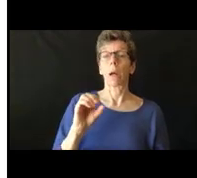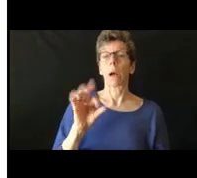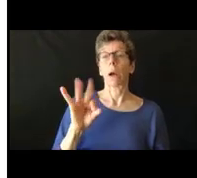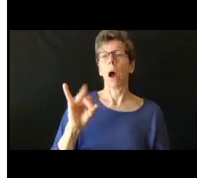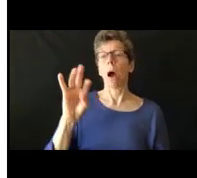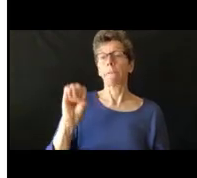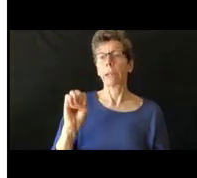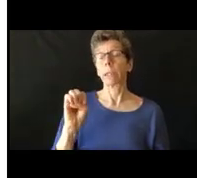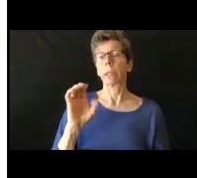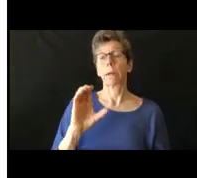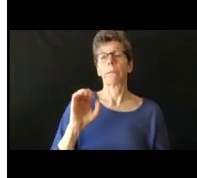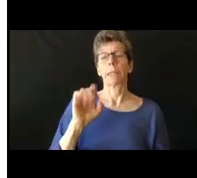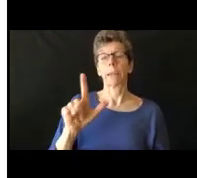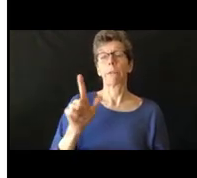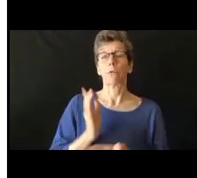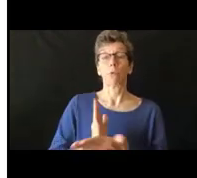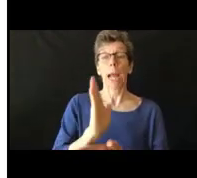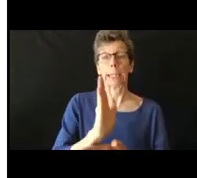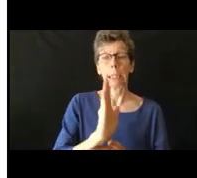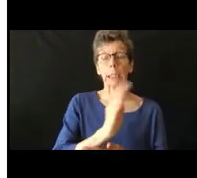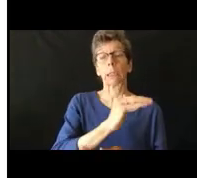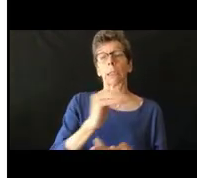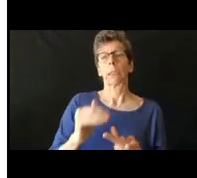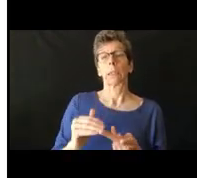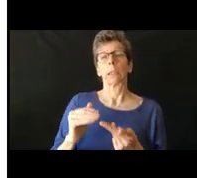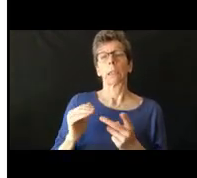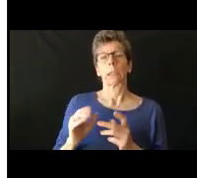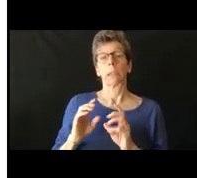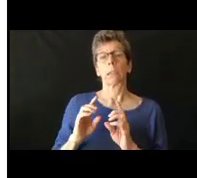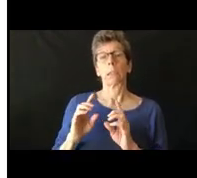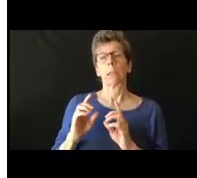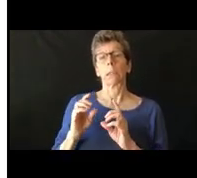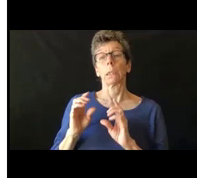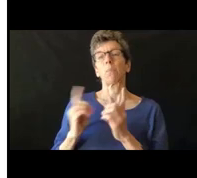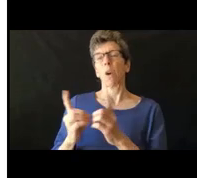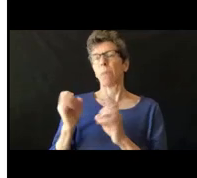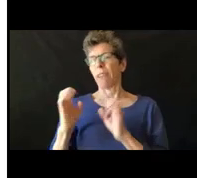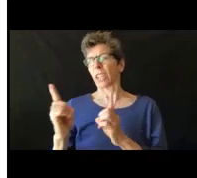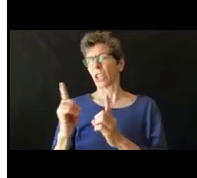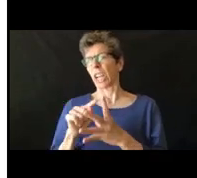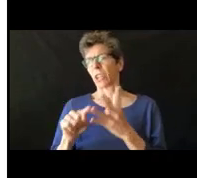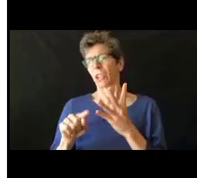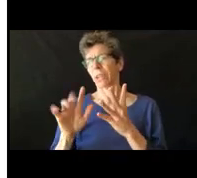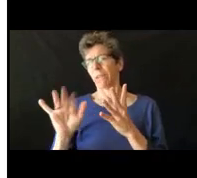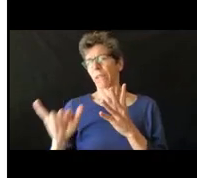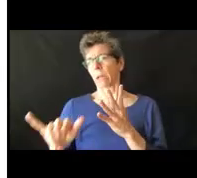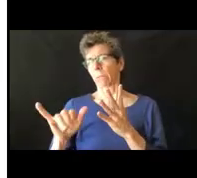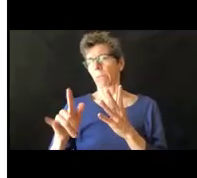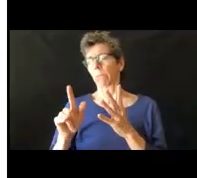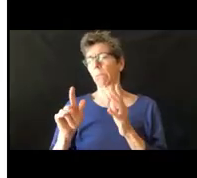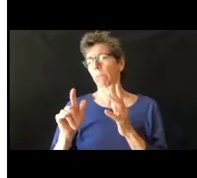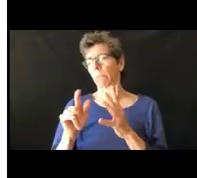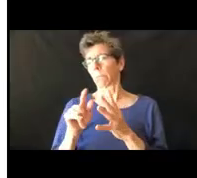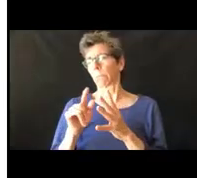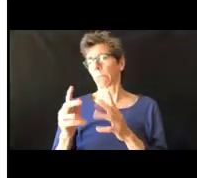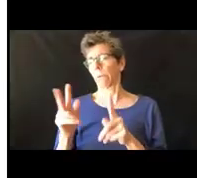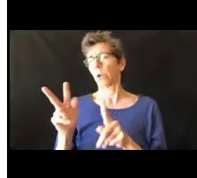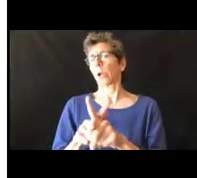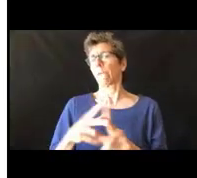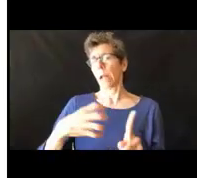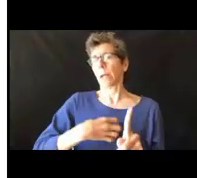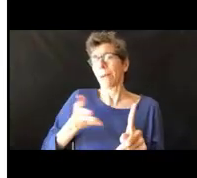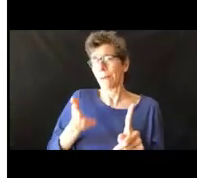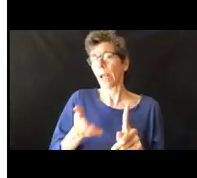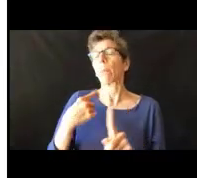departamento de educación sección 504 de la ley de rehabilitación y ahí también hay opción de litigios